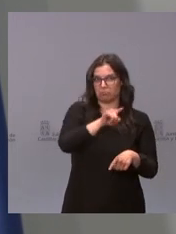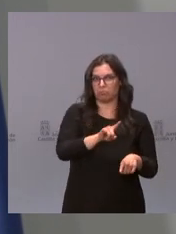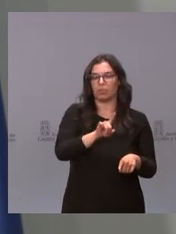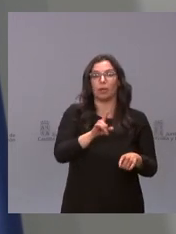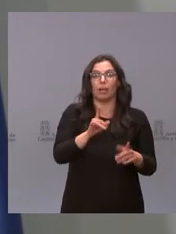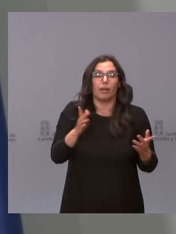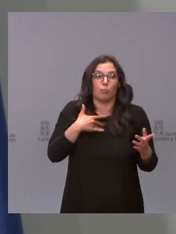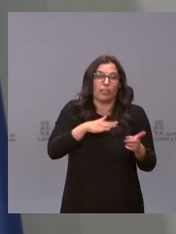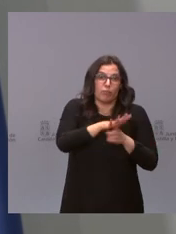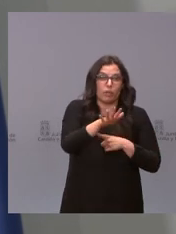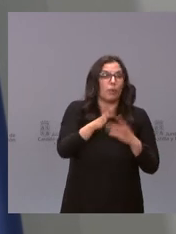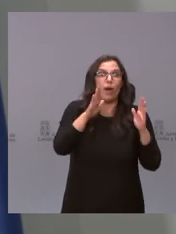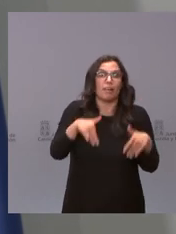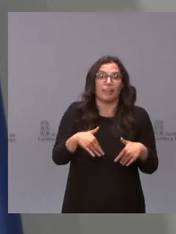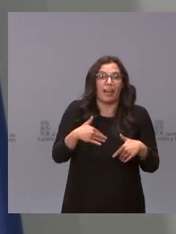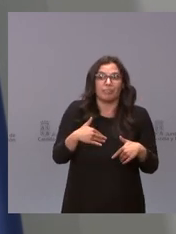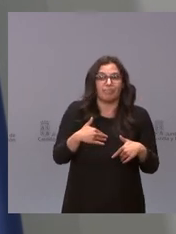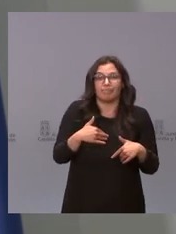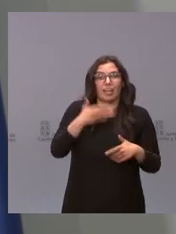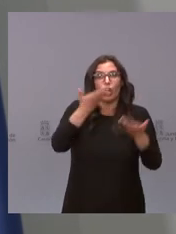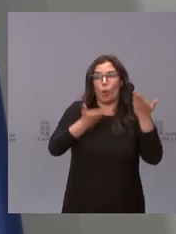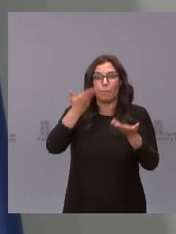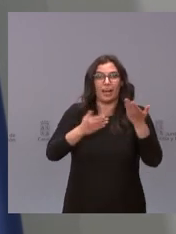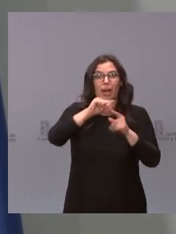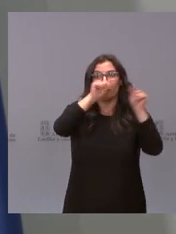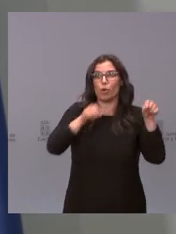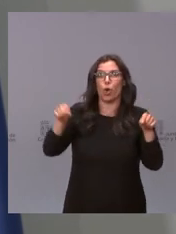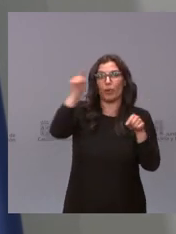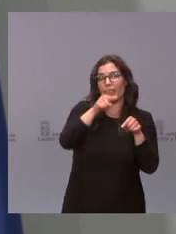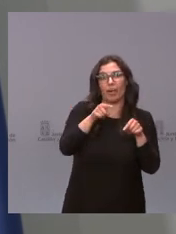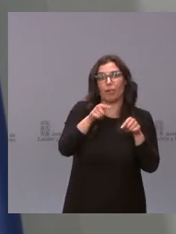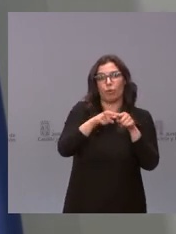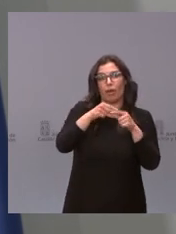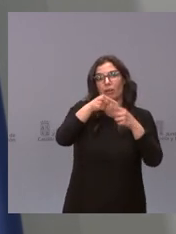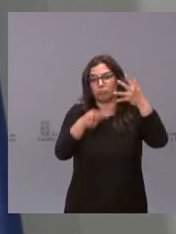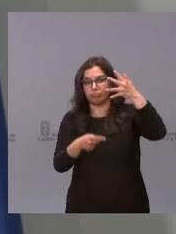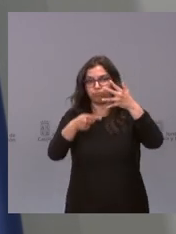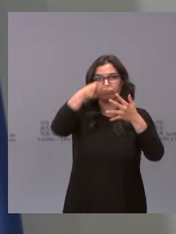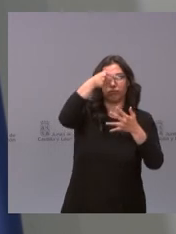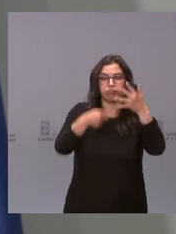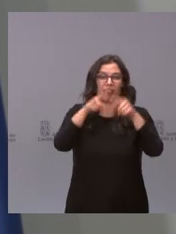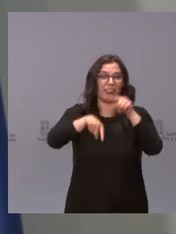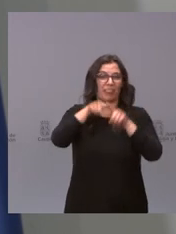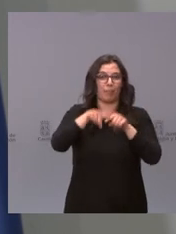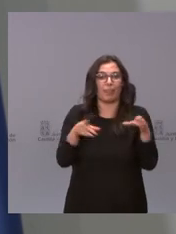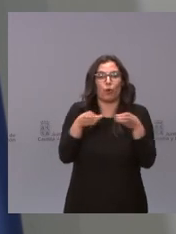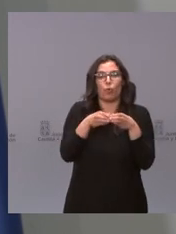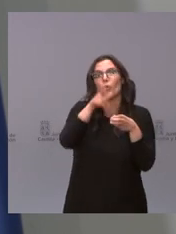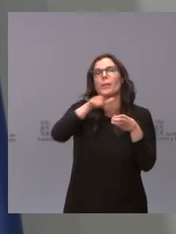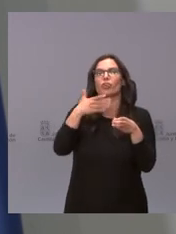que irá la última otra la penúltima y todas las semanas habrá una provincia que irá la primera en relación a la población todas las semanas